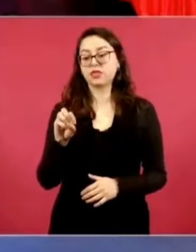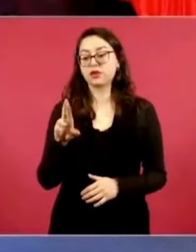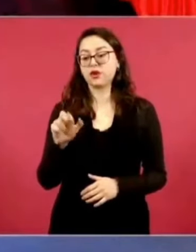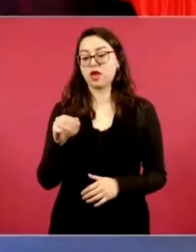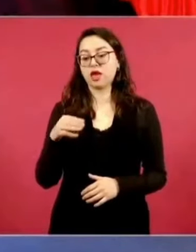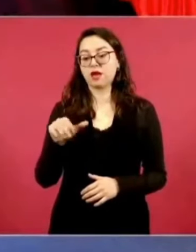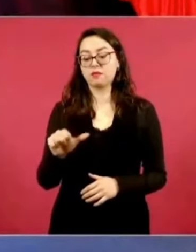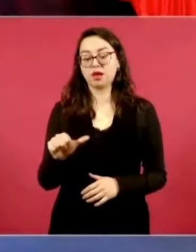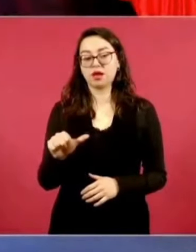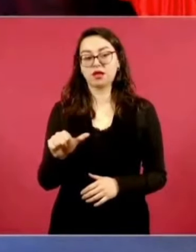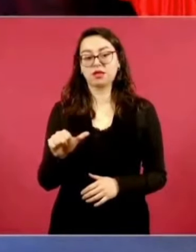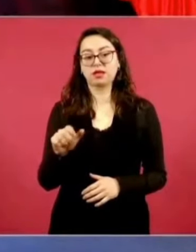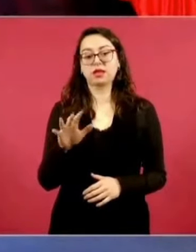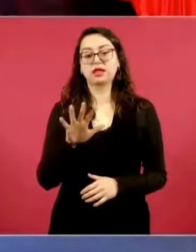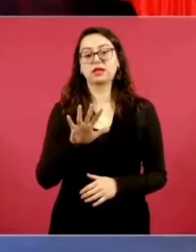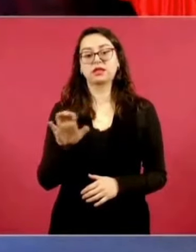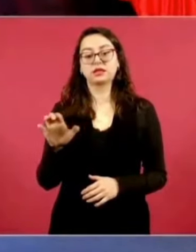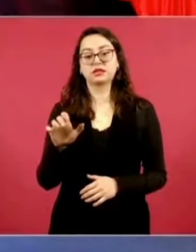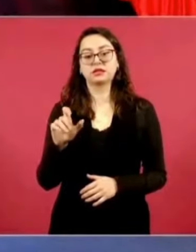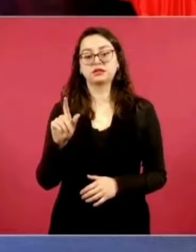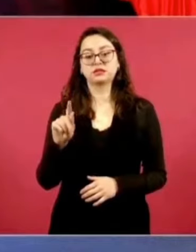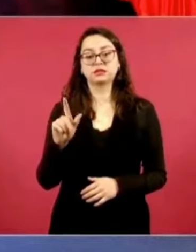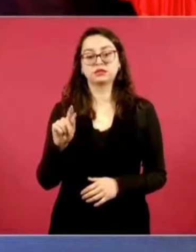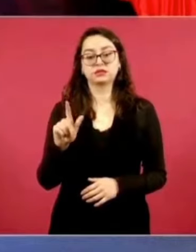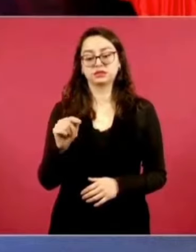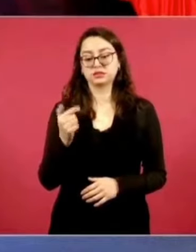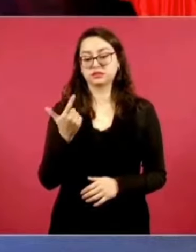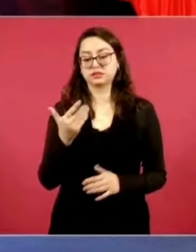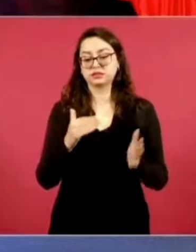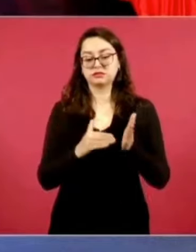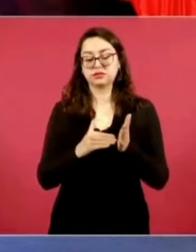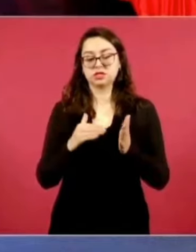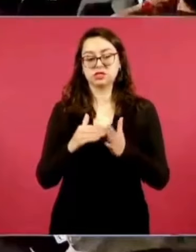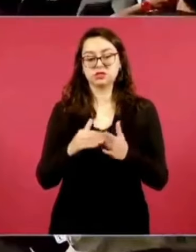Radiodrama, quinientos setenta y siete millones.